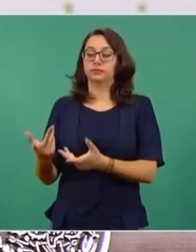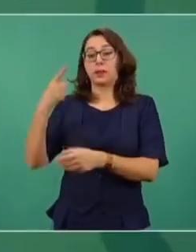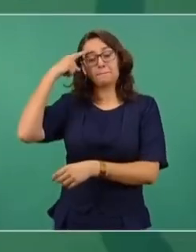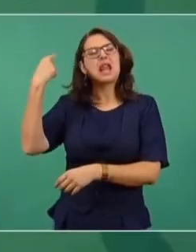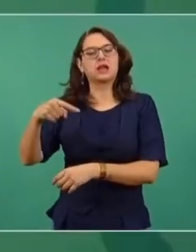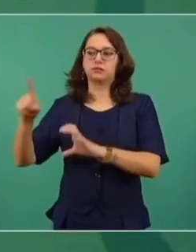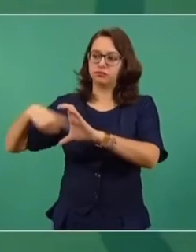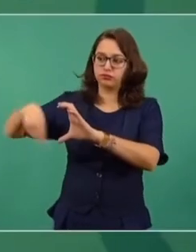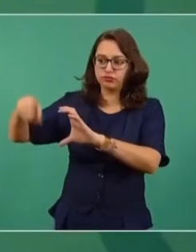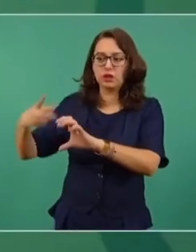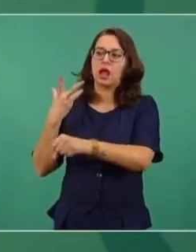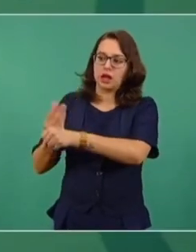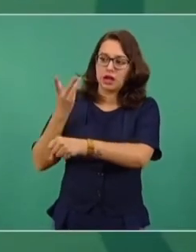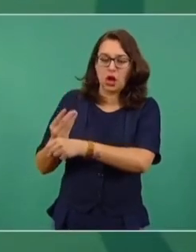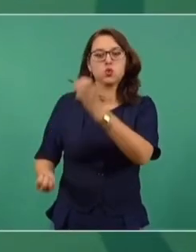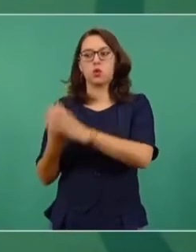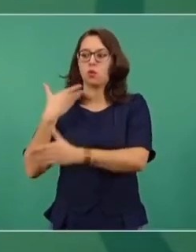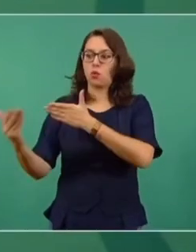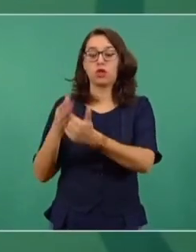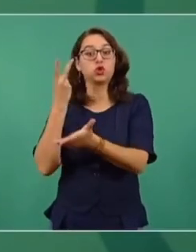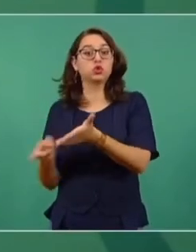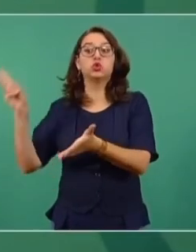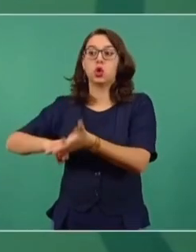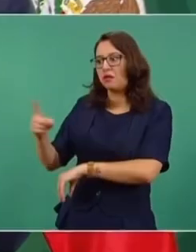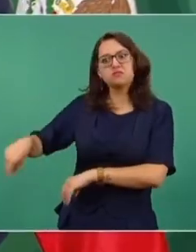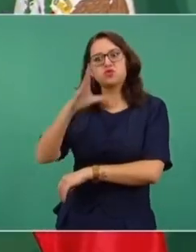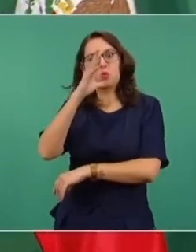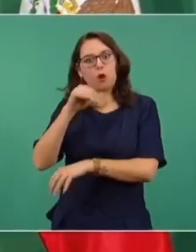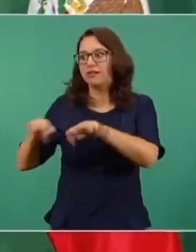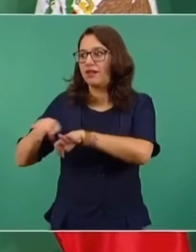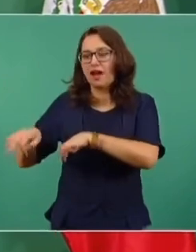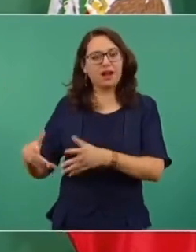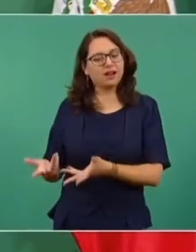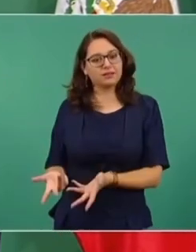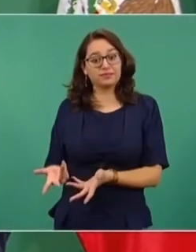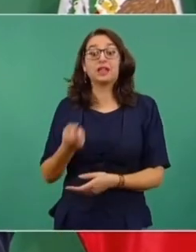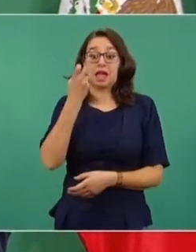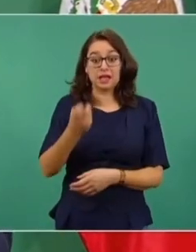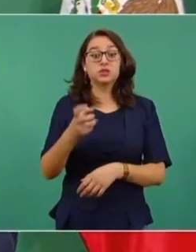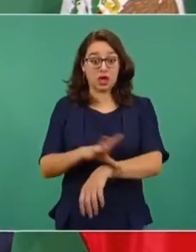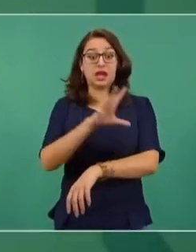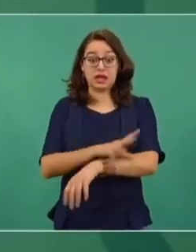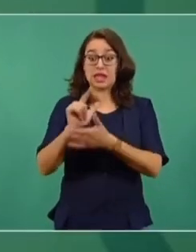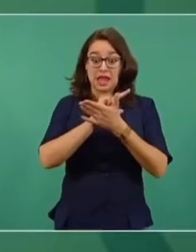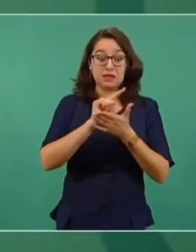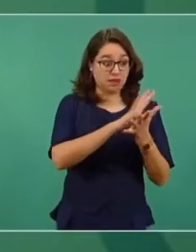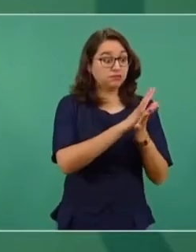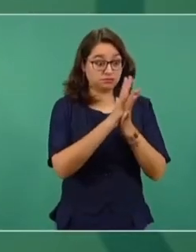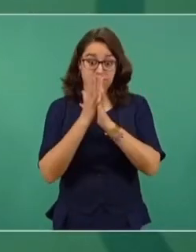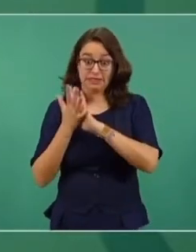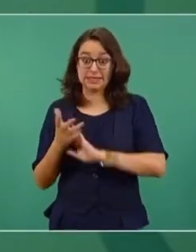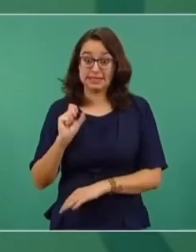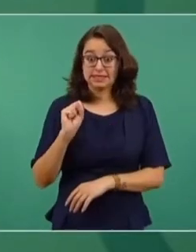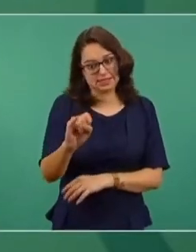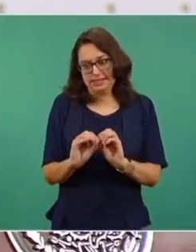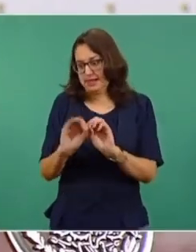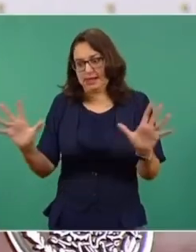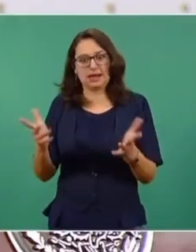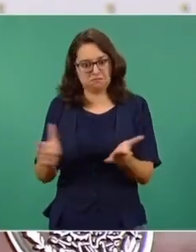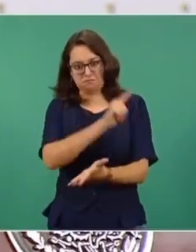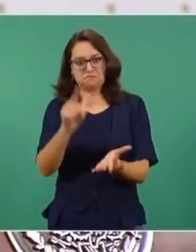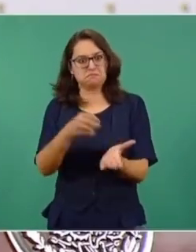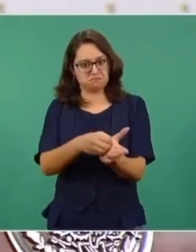equipos para producir el doble de lo que se produce actualmente. La transición hacia las energías limpias se contempla en la reforma